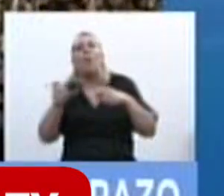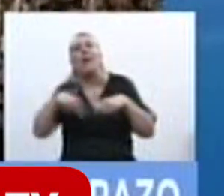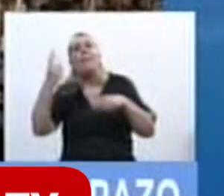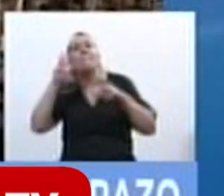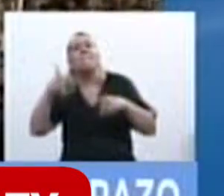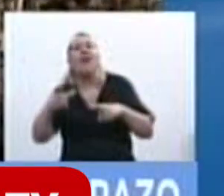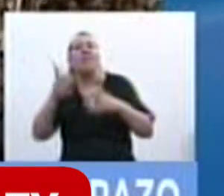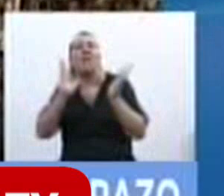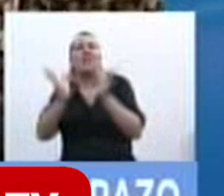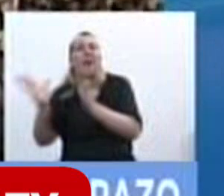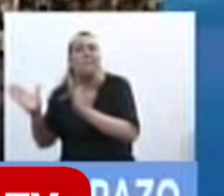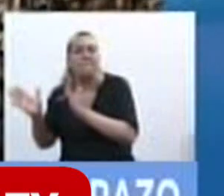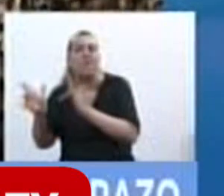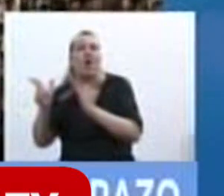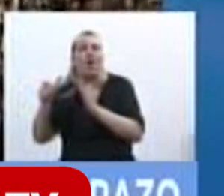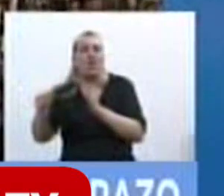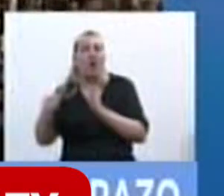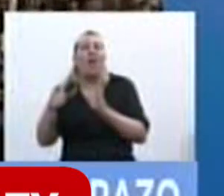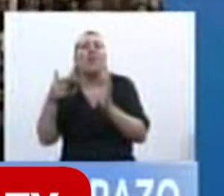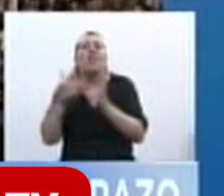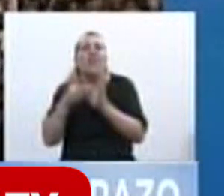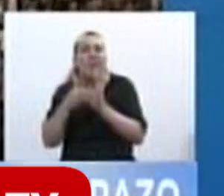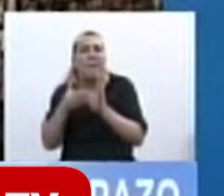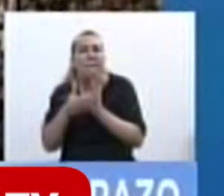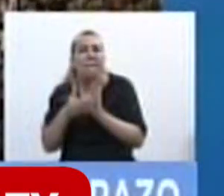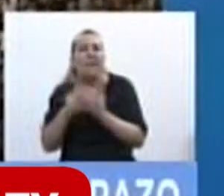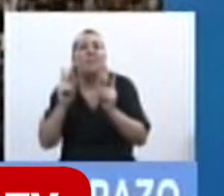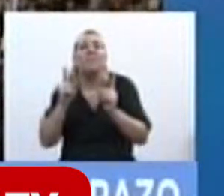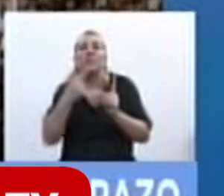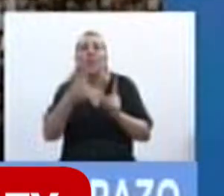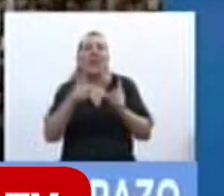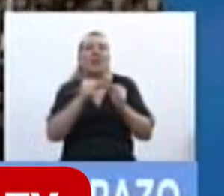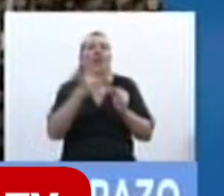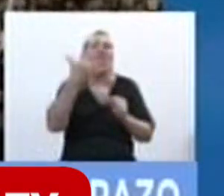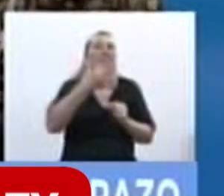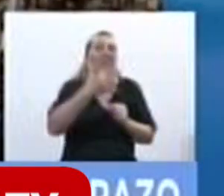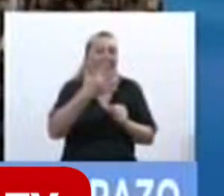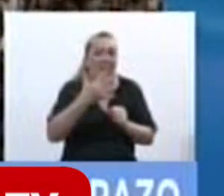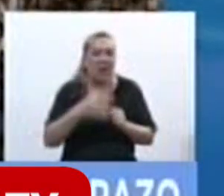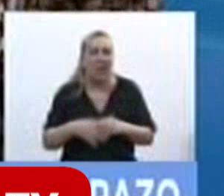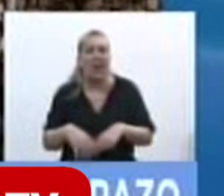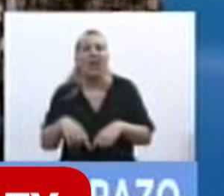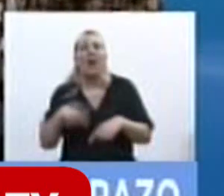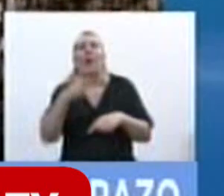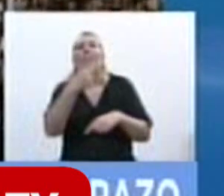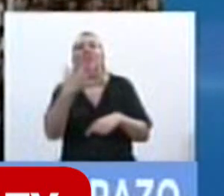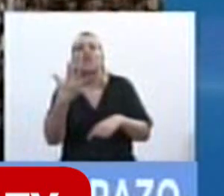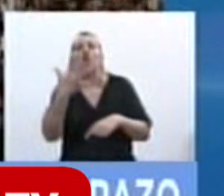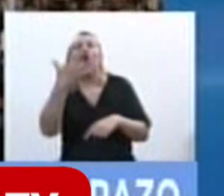zonas brindadas por el profesional interviniente de acuerdo con lo establecido en el artículo 5 y concordante de la 25 529